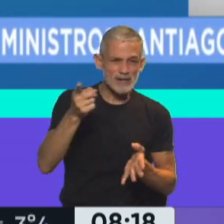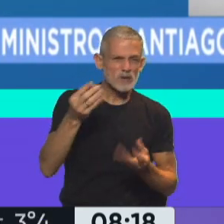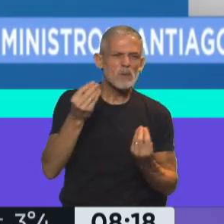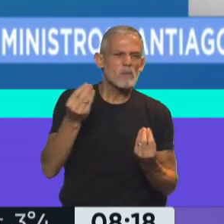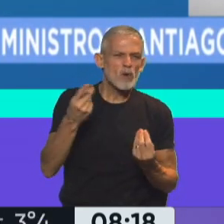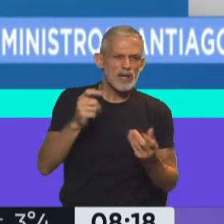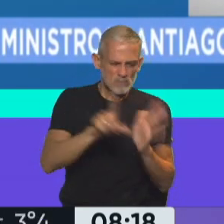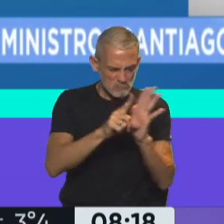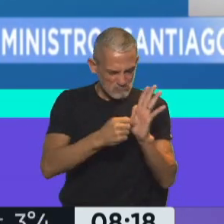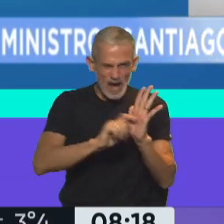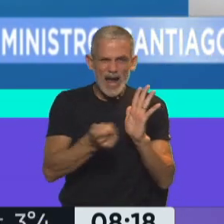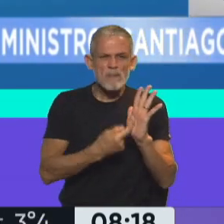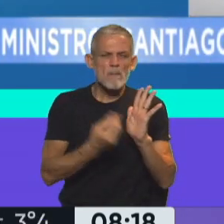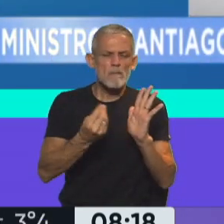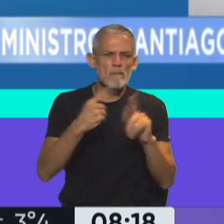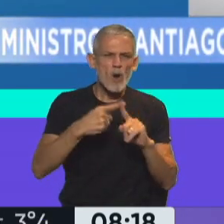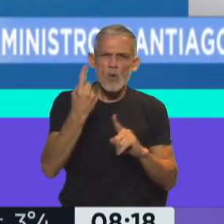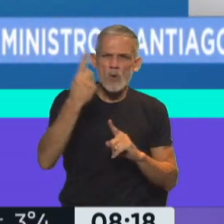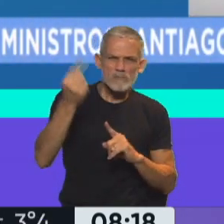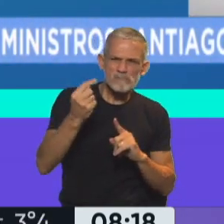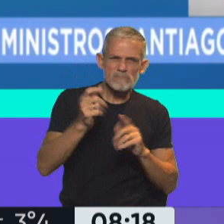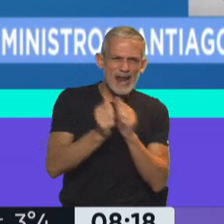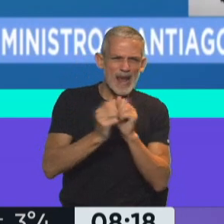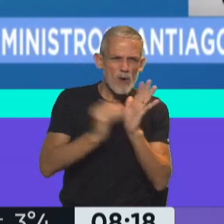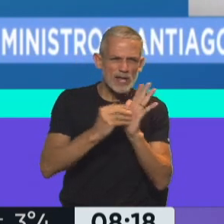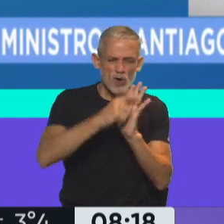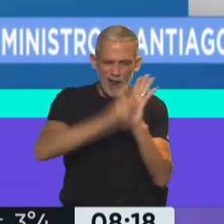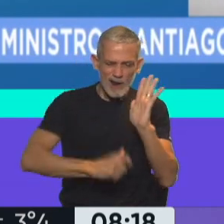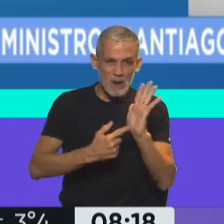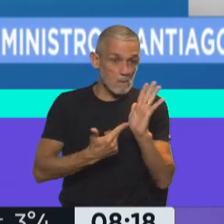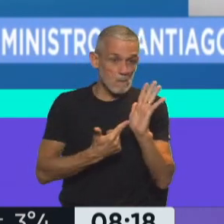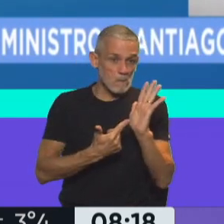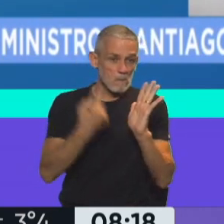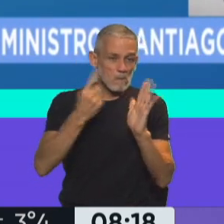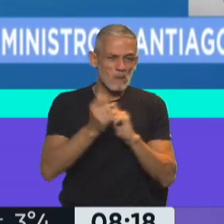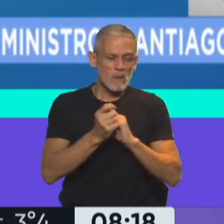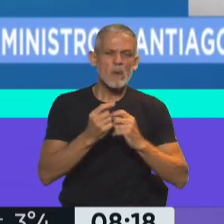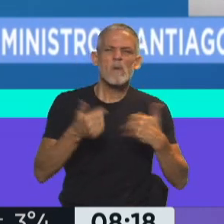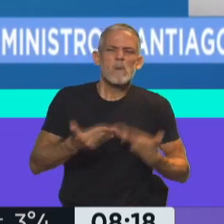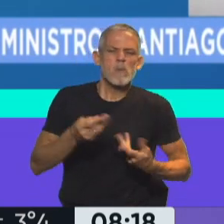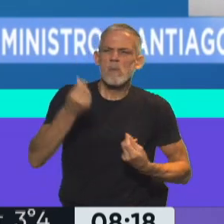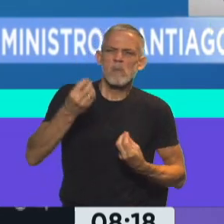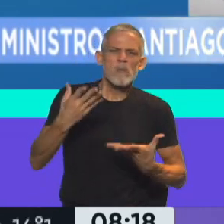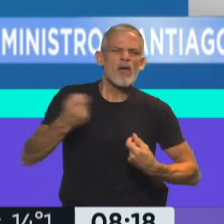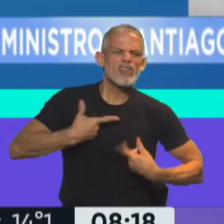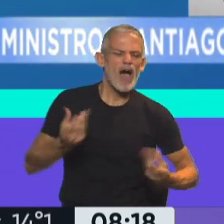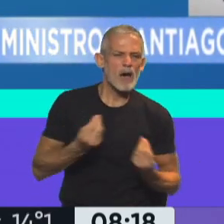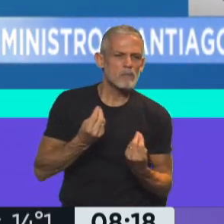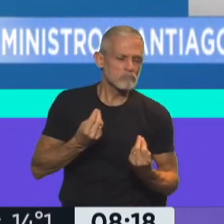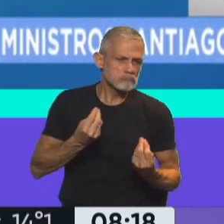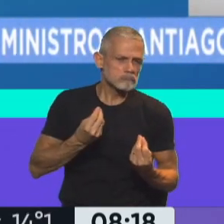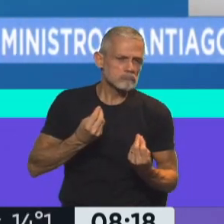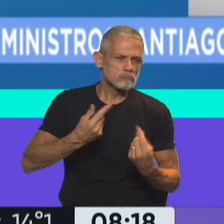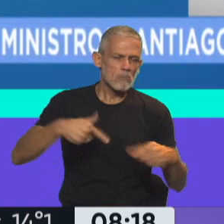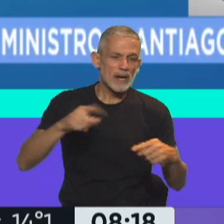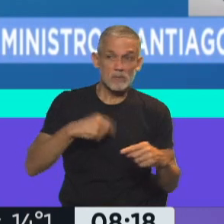es, ¿por qué deberíamos cambiar nuestro marco legal para agregar un laboratorio a la lista de compradores? ¿Qué ventaja competitiva nos ofrece Pfizer con